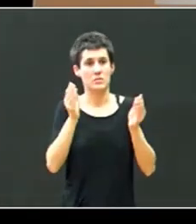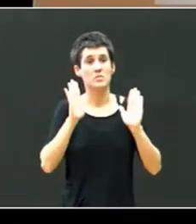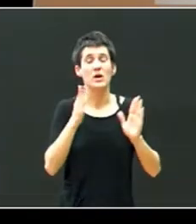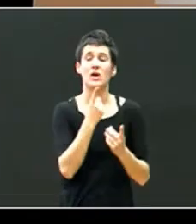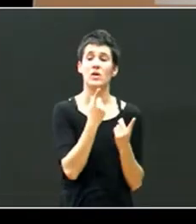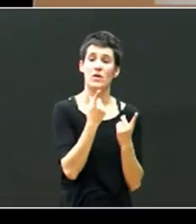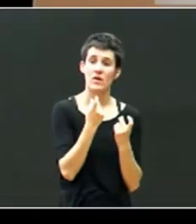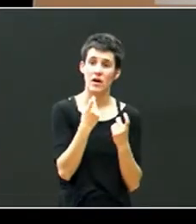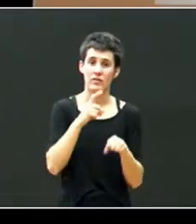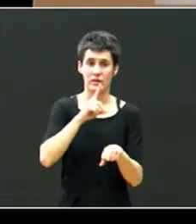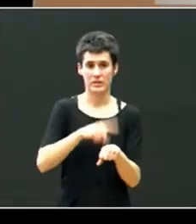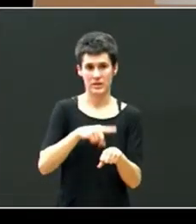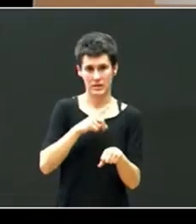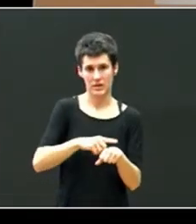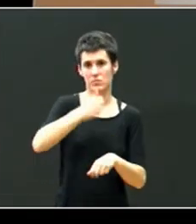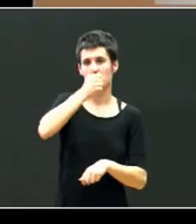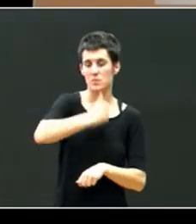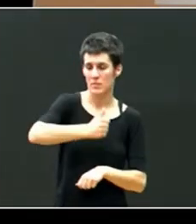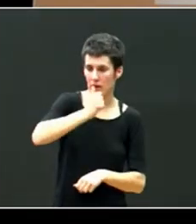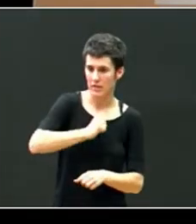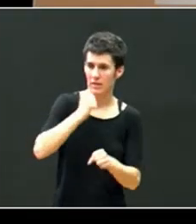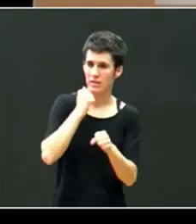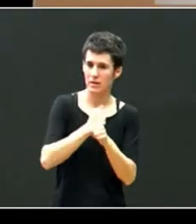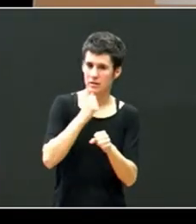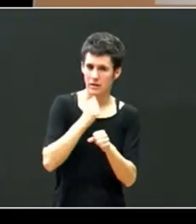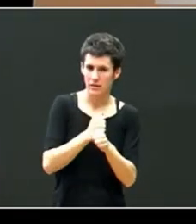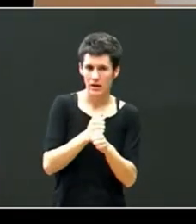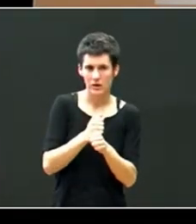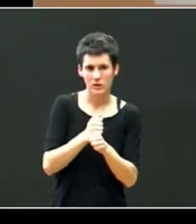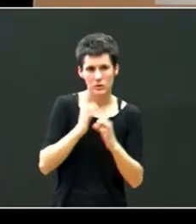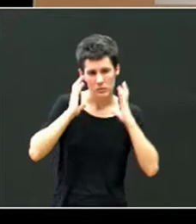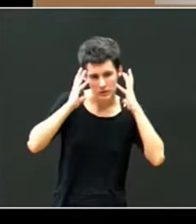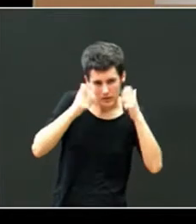trabajo paciencia perseverancia implicación de todos